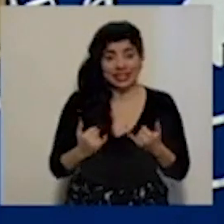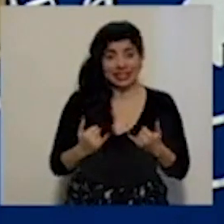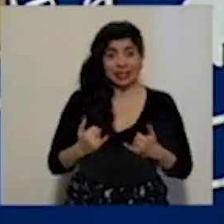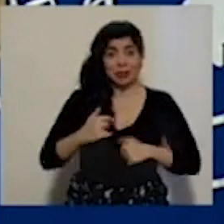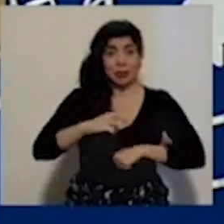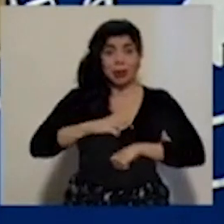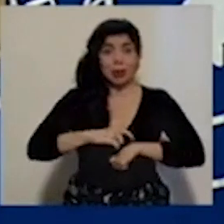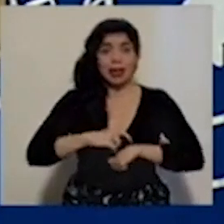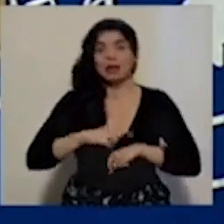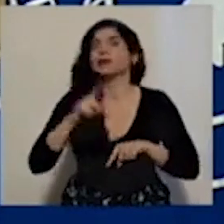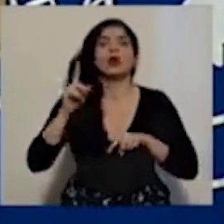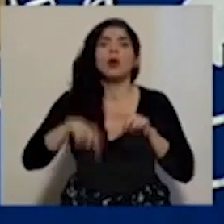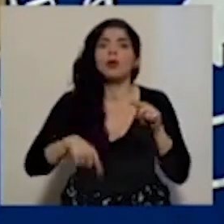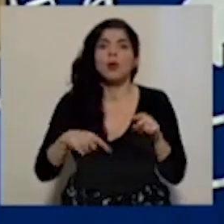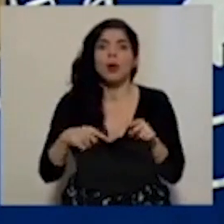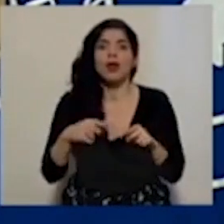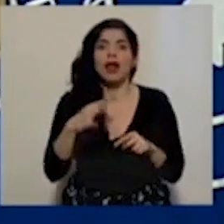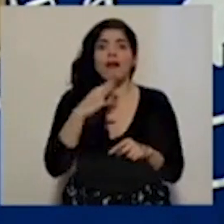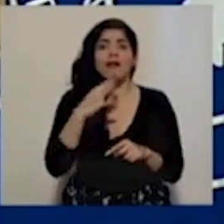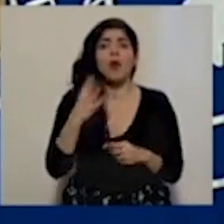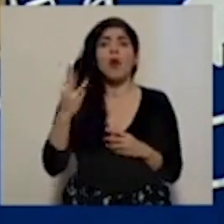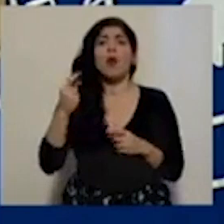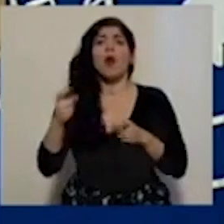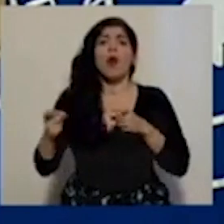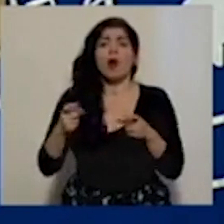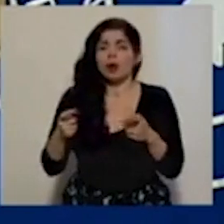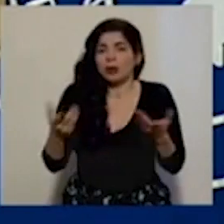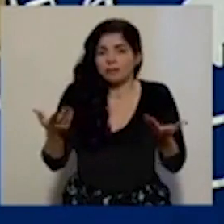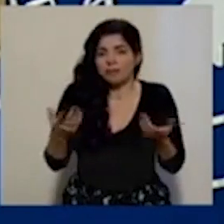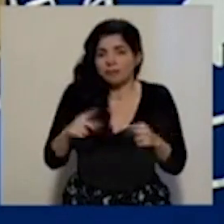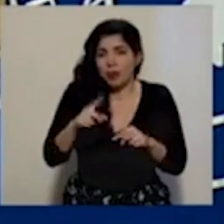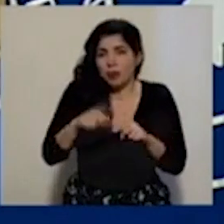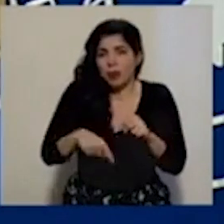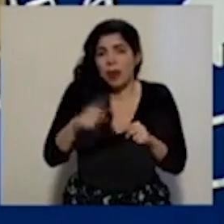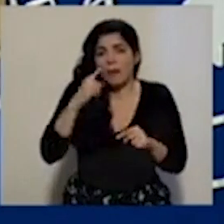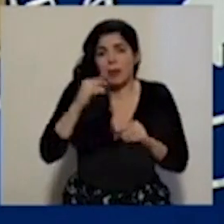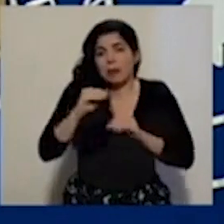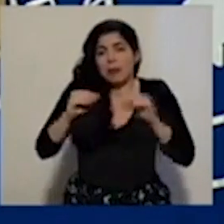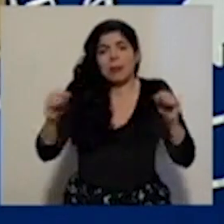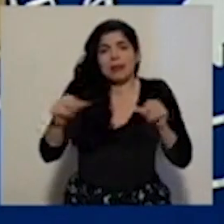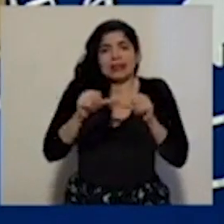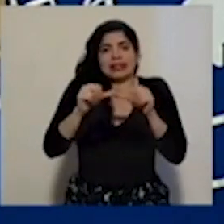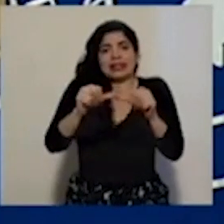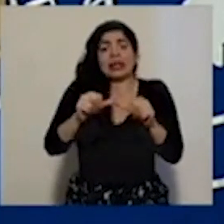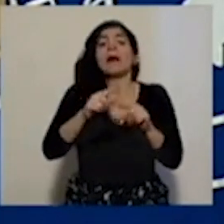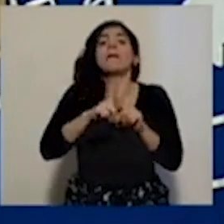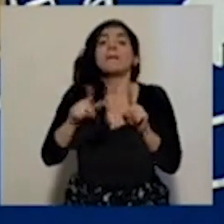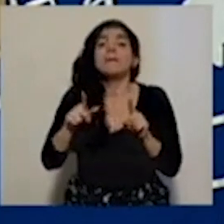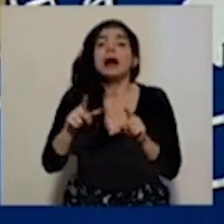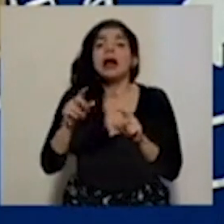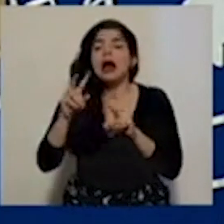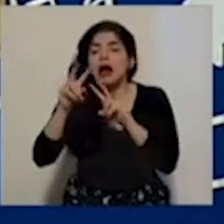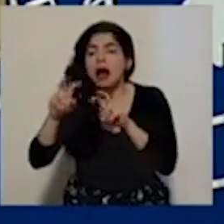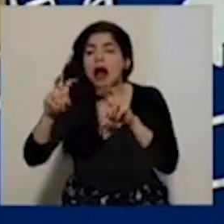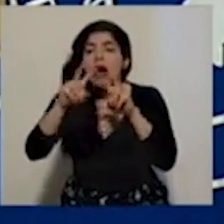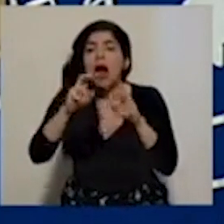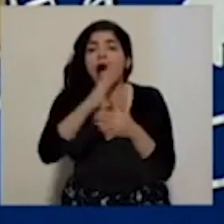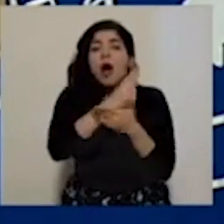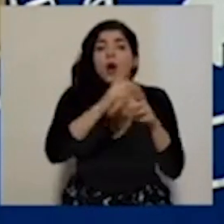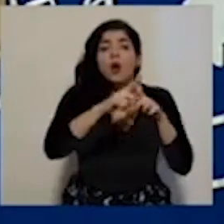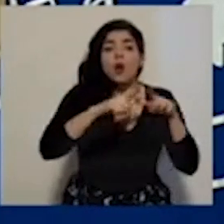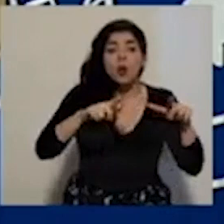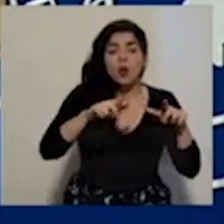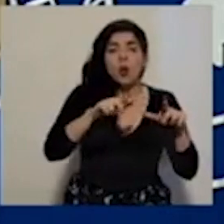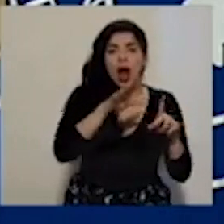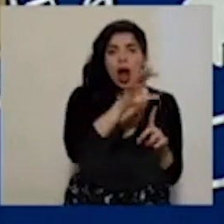momento pues no se puede hablar de un control, sino que la transmisión se mantiene, sin embargo sí se ha recuperado el rastro en algunos